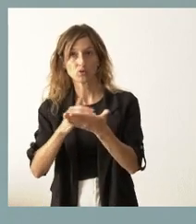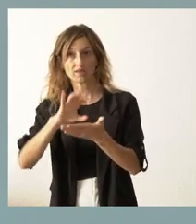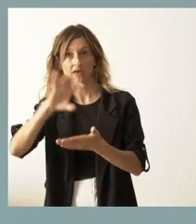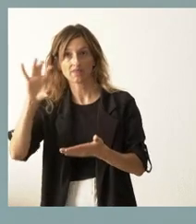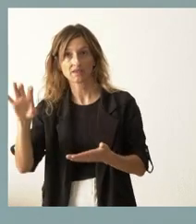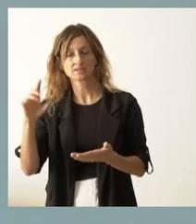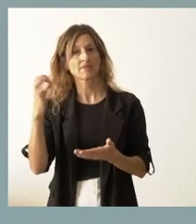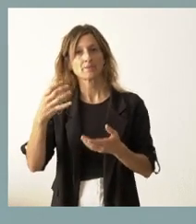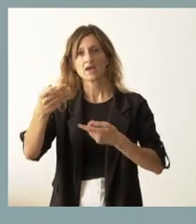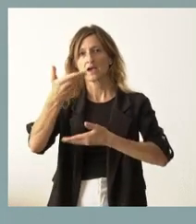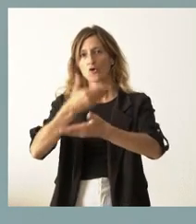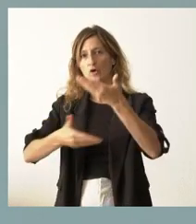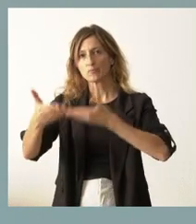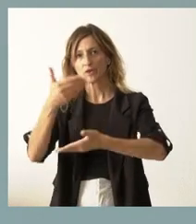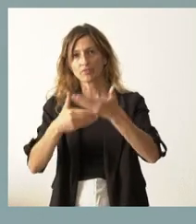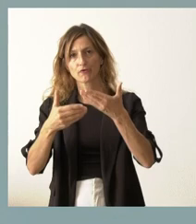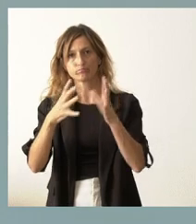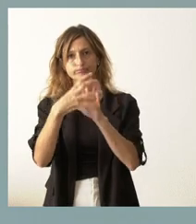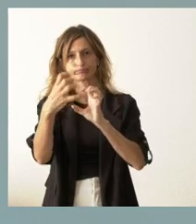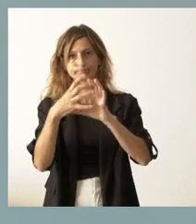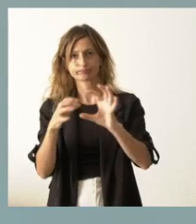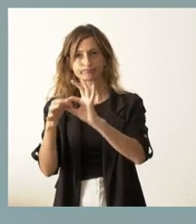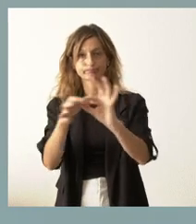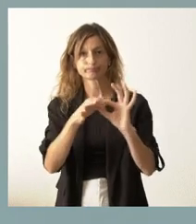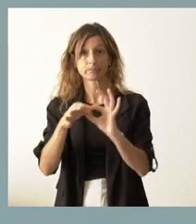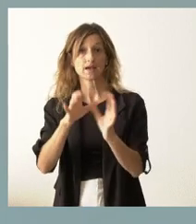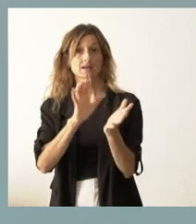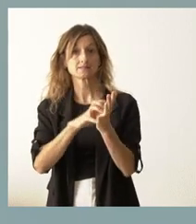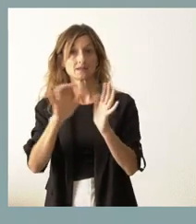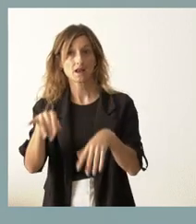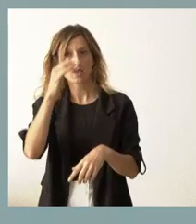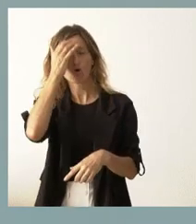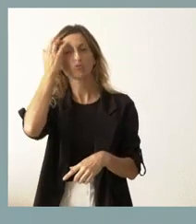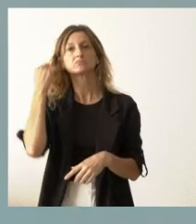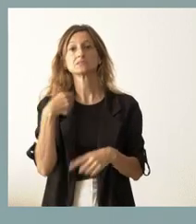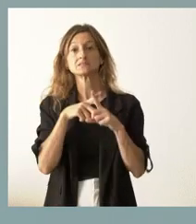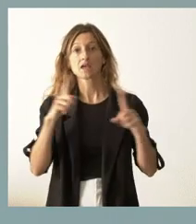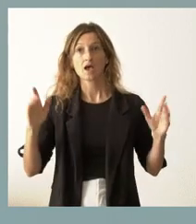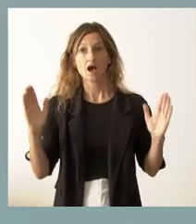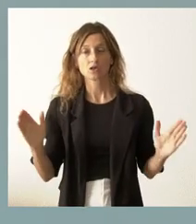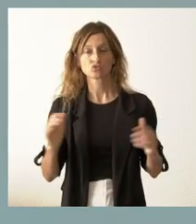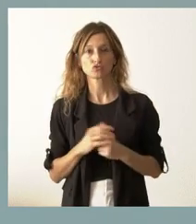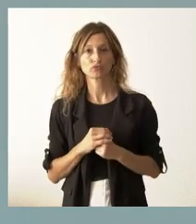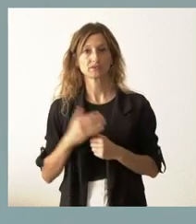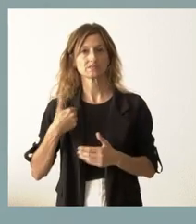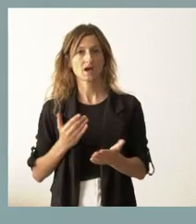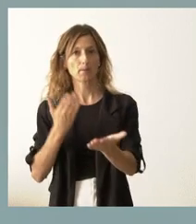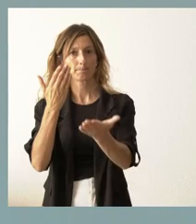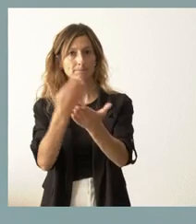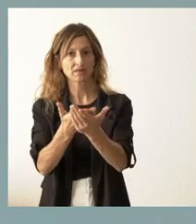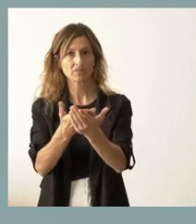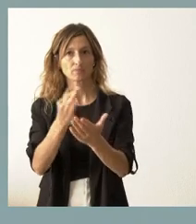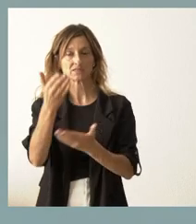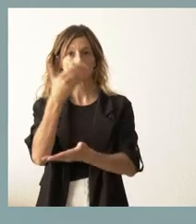necesidad de la coordinación, de la colaboración conjunta. Castilla y León, en lo que llamamos de año, ha solicitado y ha tenido la